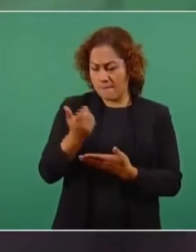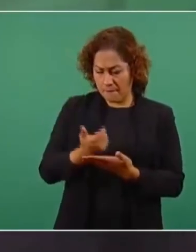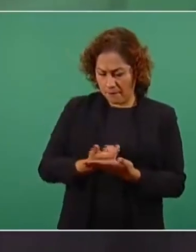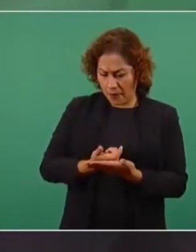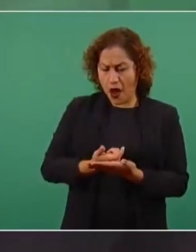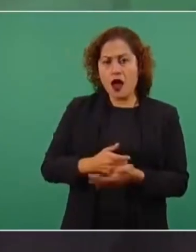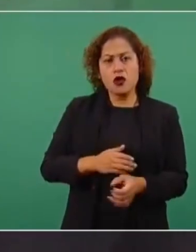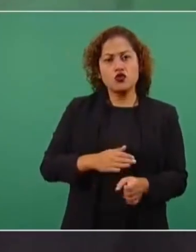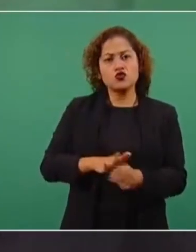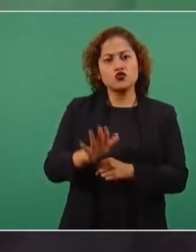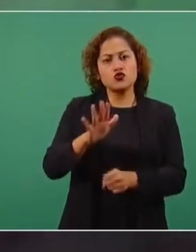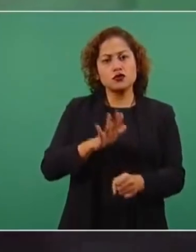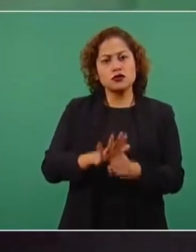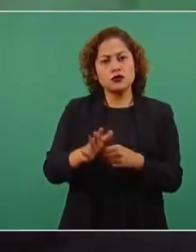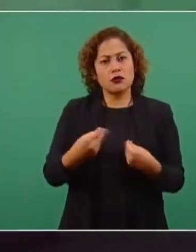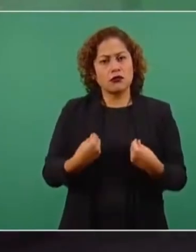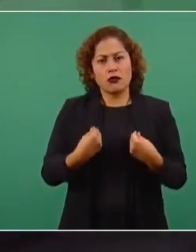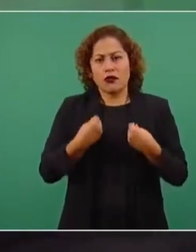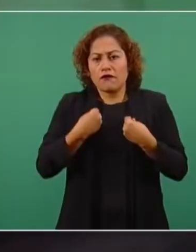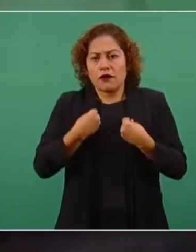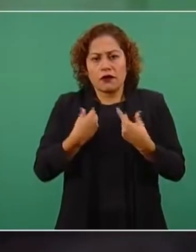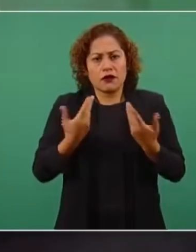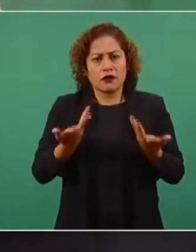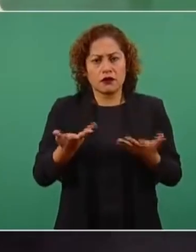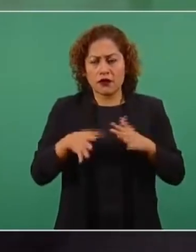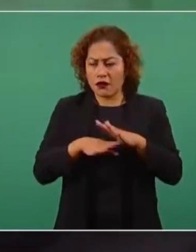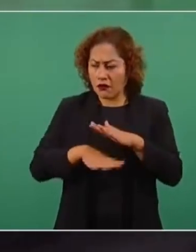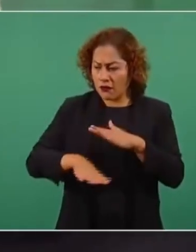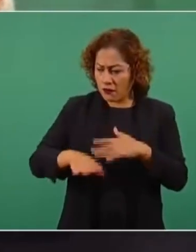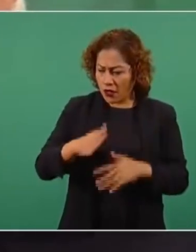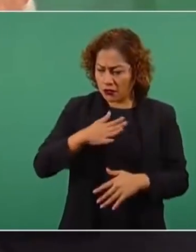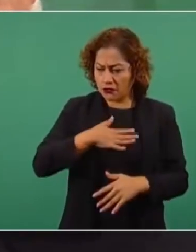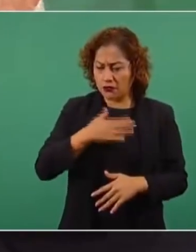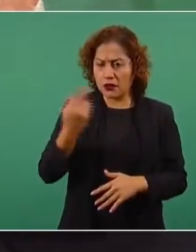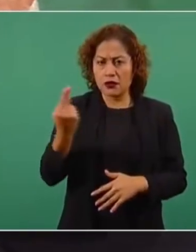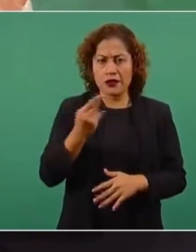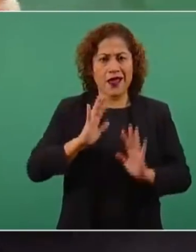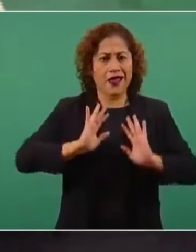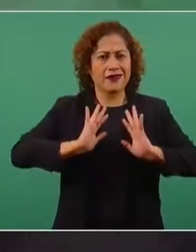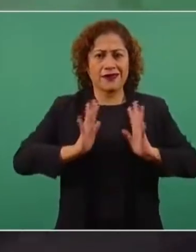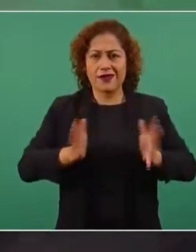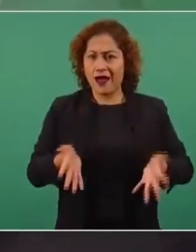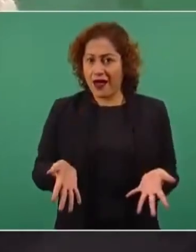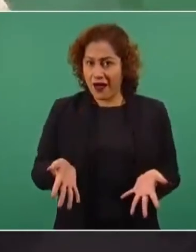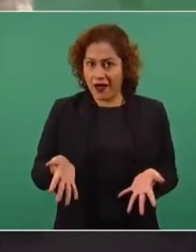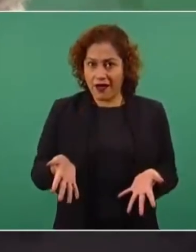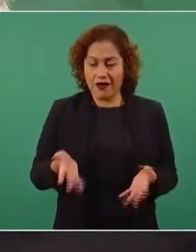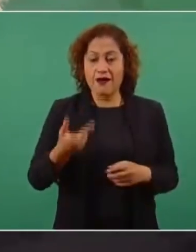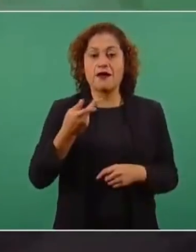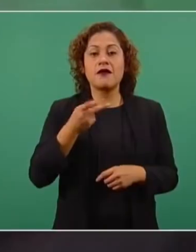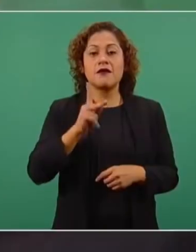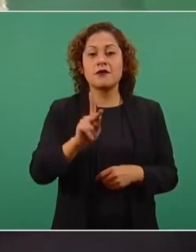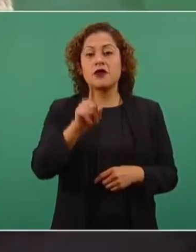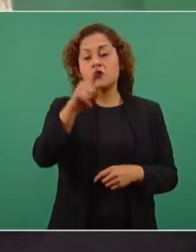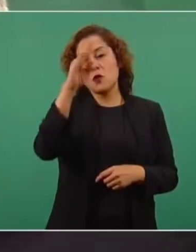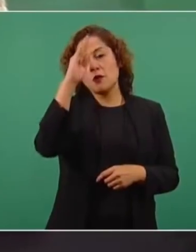vivir, para satisfacer tus necesidades básicas, pero que no sea tu